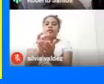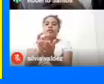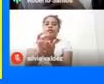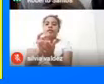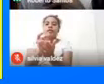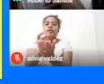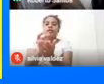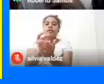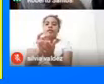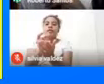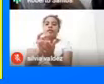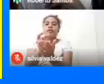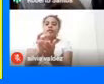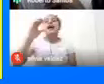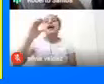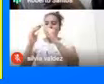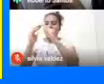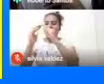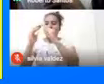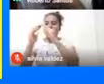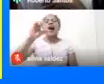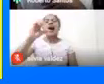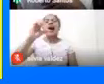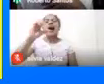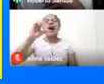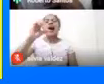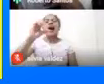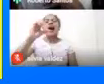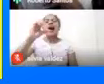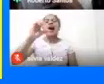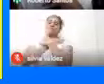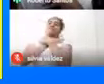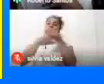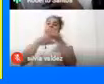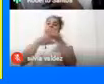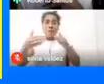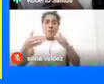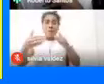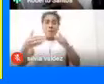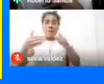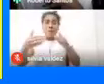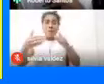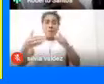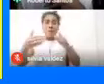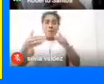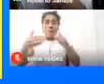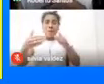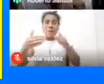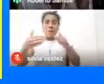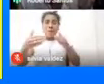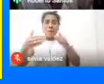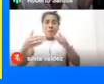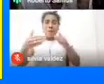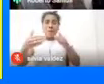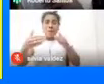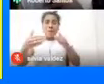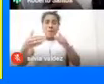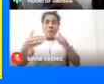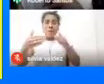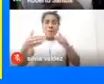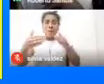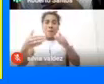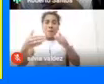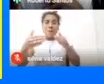Cementerios Más grandes Y más importantes Que hay en todo El territorio Muisca Y eso Tiene un